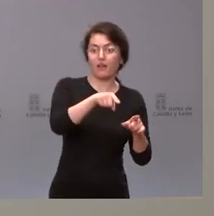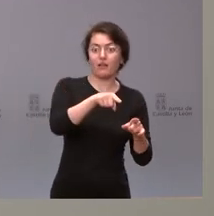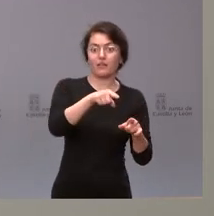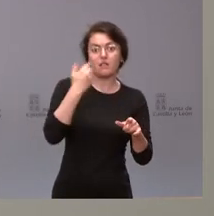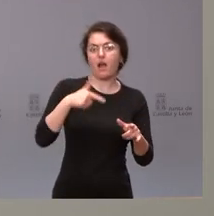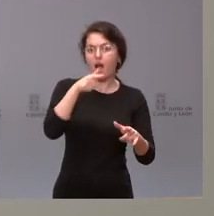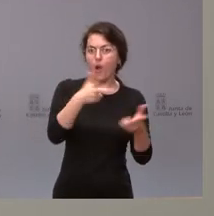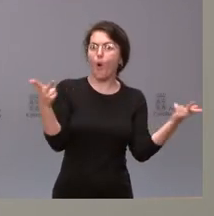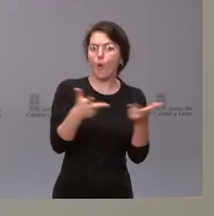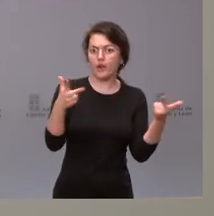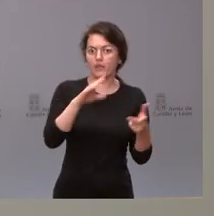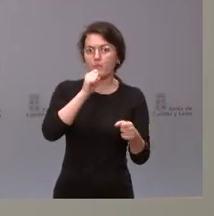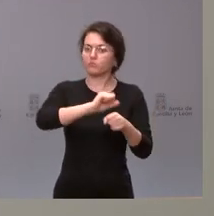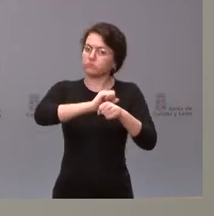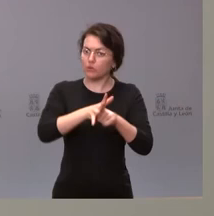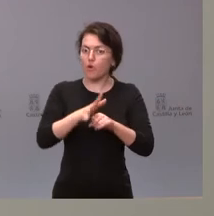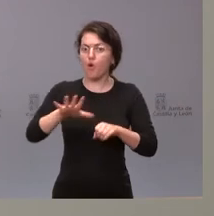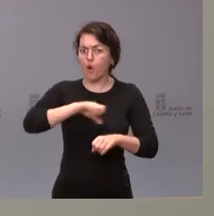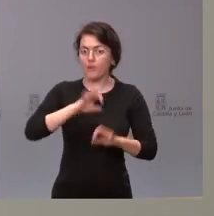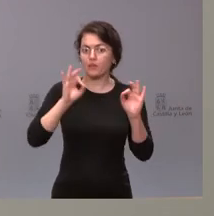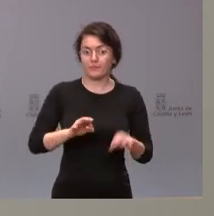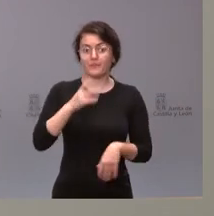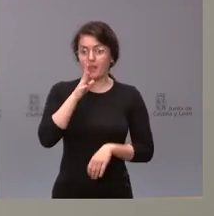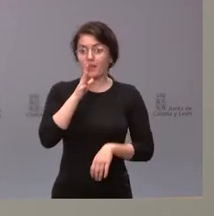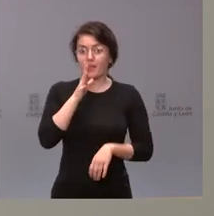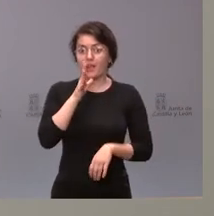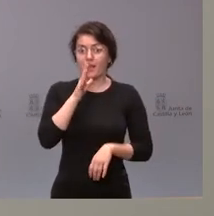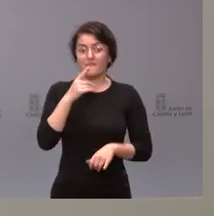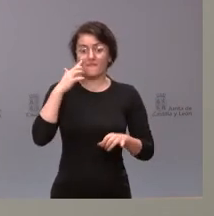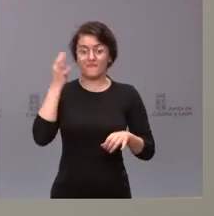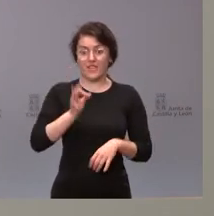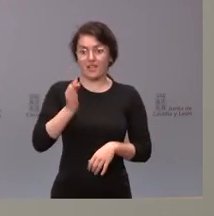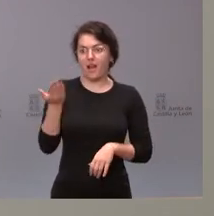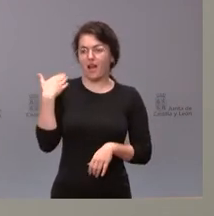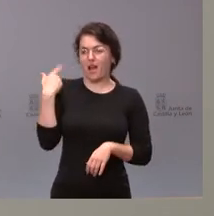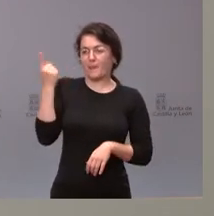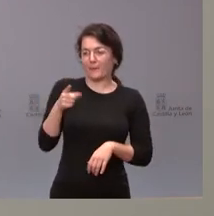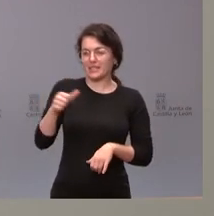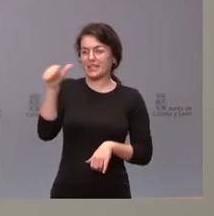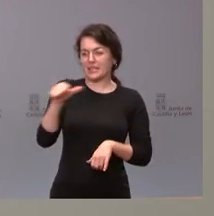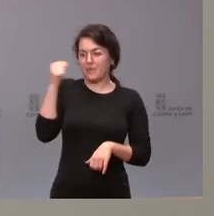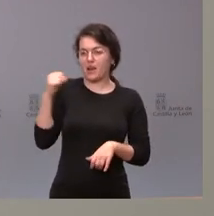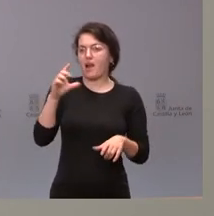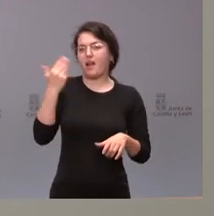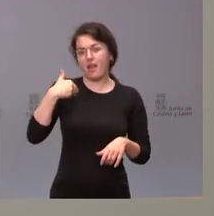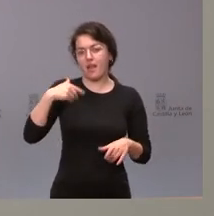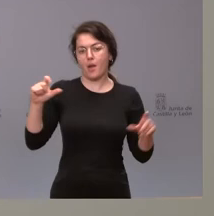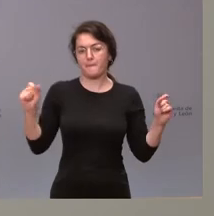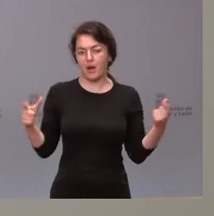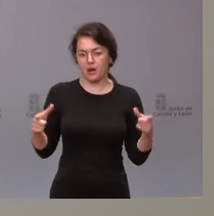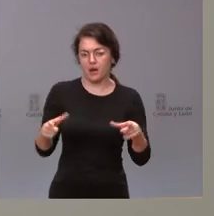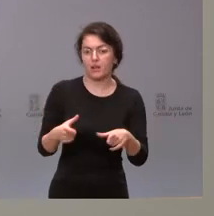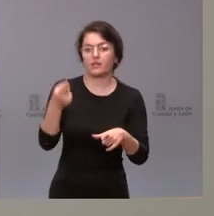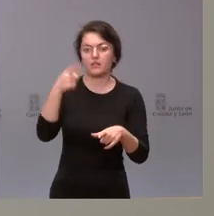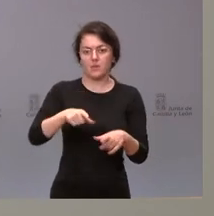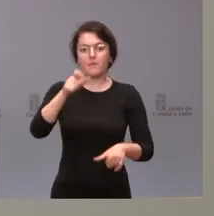UCI. Afortunadamente, en menor volumen de lo que lo hemos tenido en las semanas y en los meses pasados, incluso va disminuyendo el número de personas